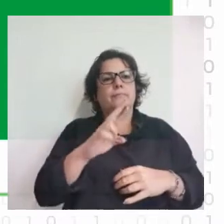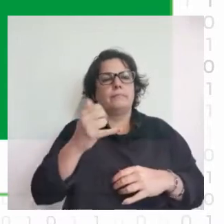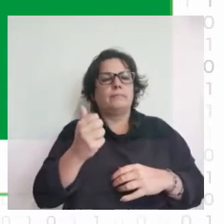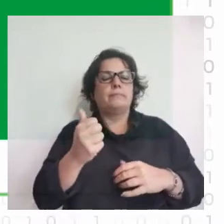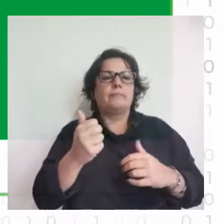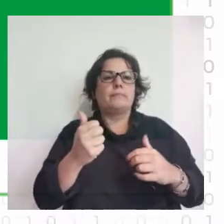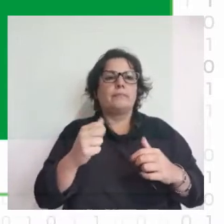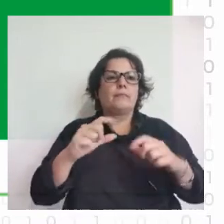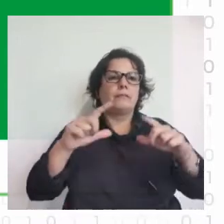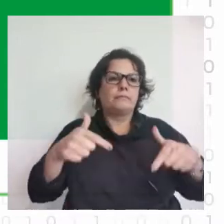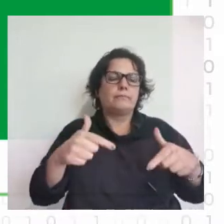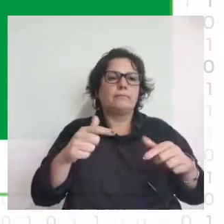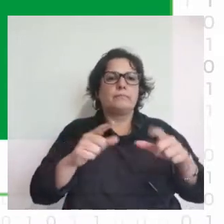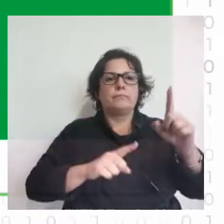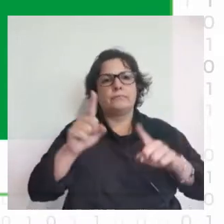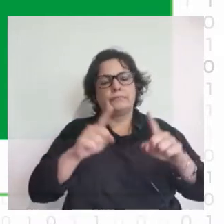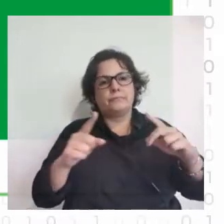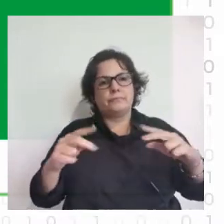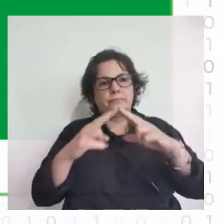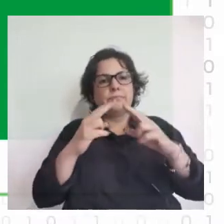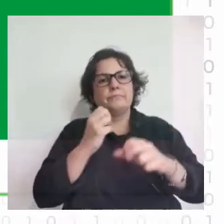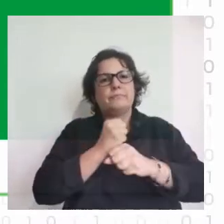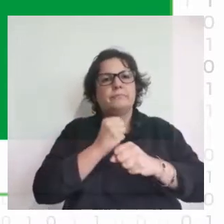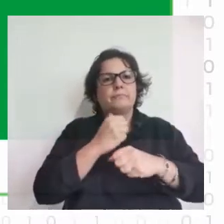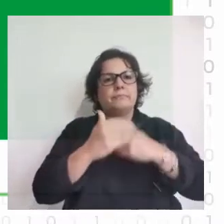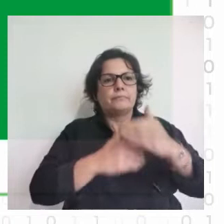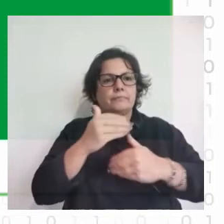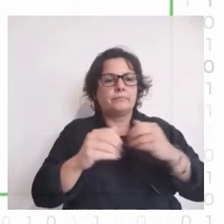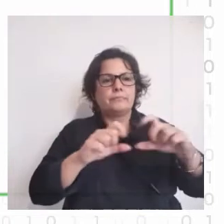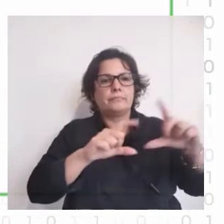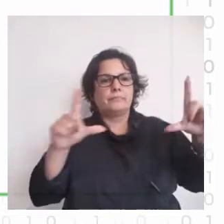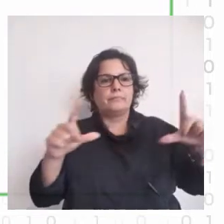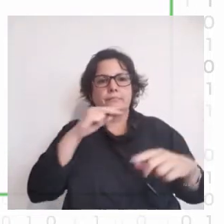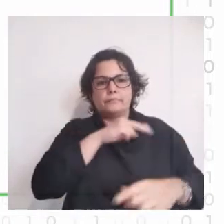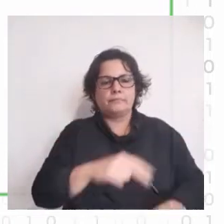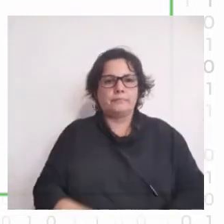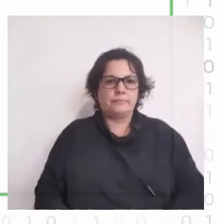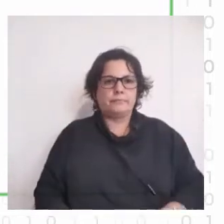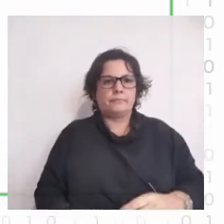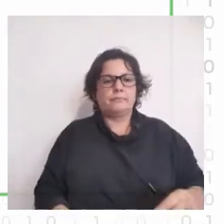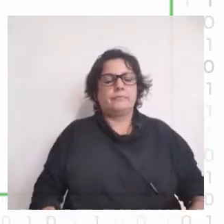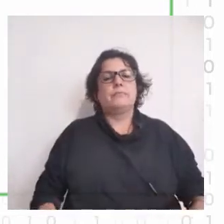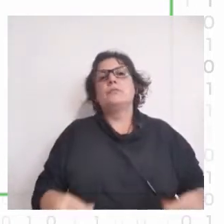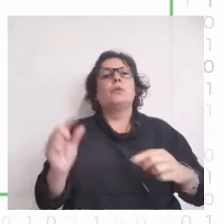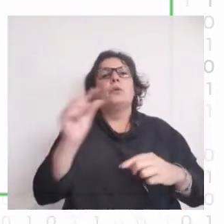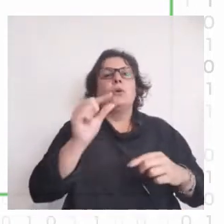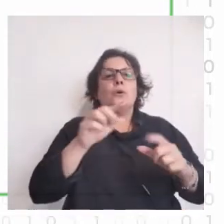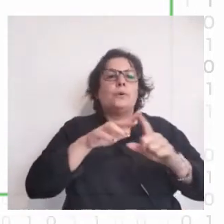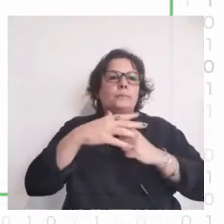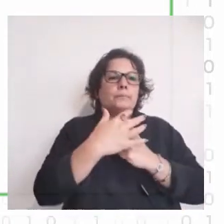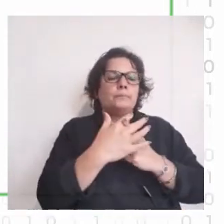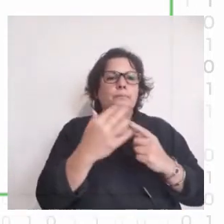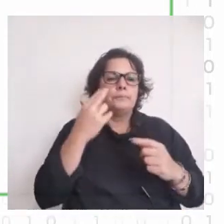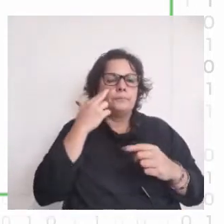Universidad París-Saclé y trabajo sobre procesamiento de imágenes falsas. Para poner un poco en contexto el problema que trabajo, es